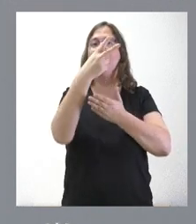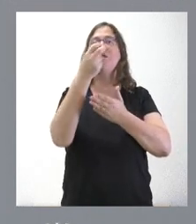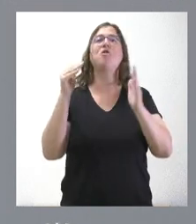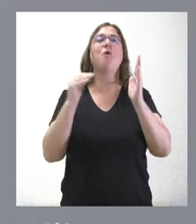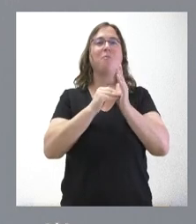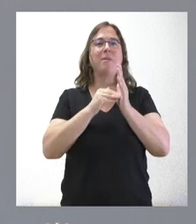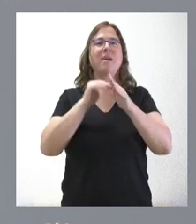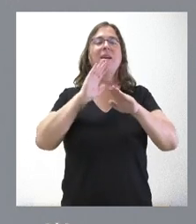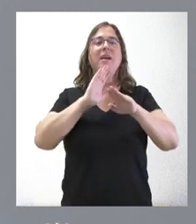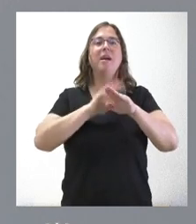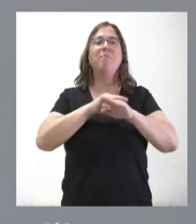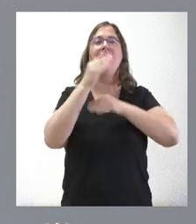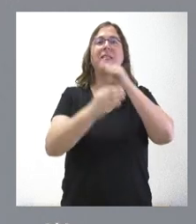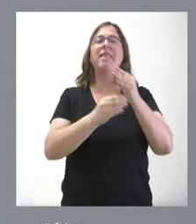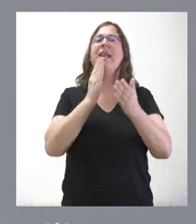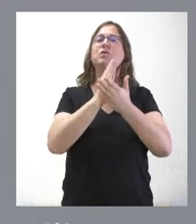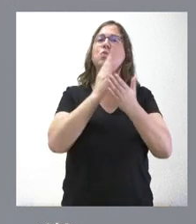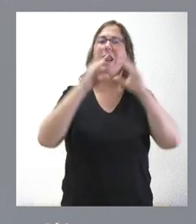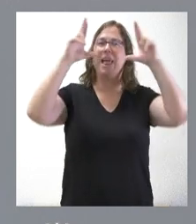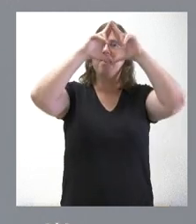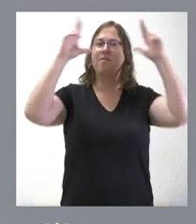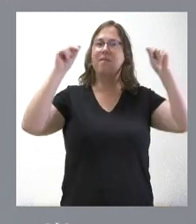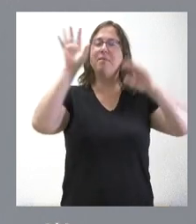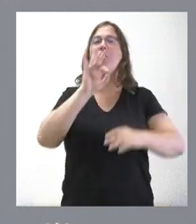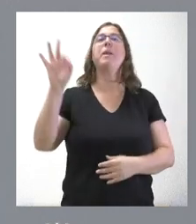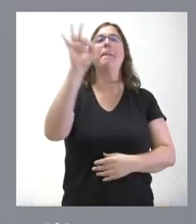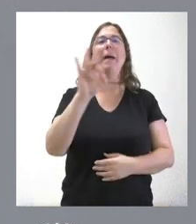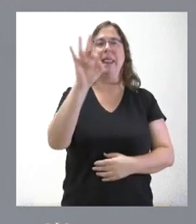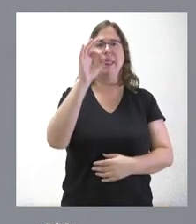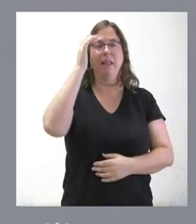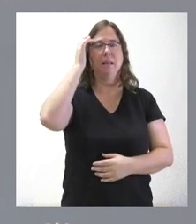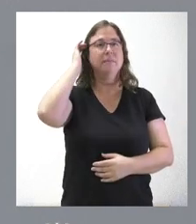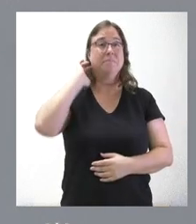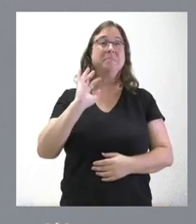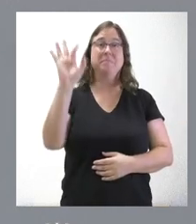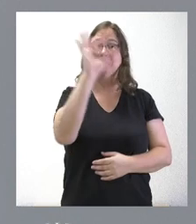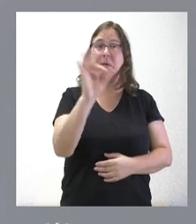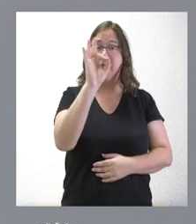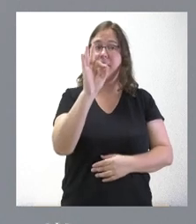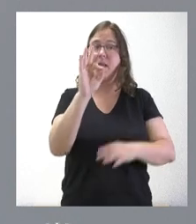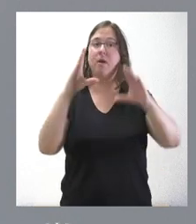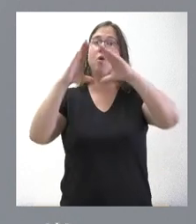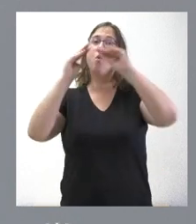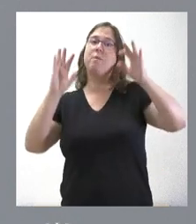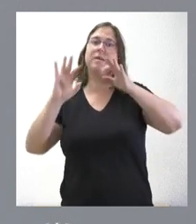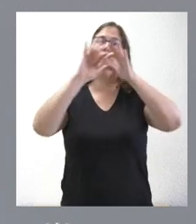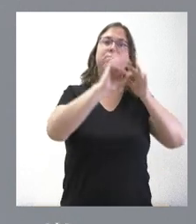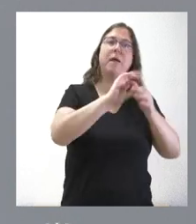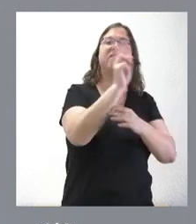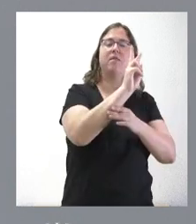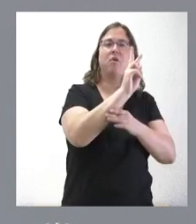la rehabilitación de la Escuela de Enfermería de Palencia, que es un centro adscrito a la Universidad de